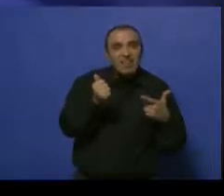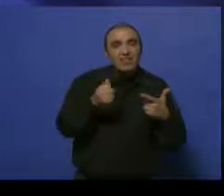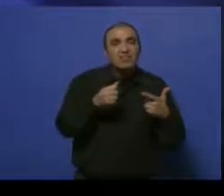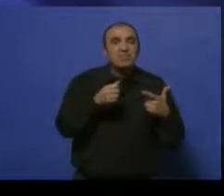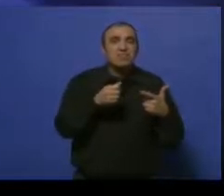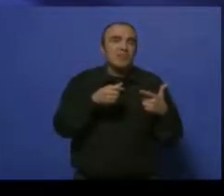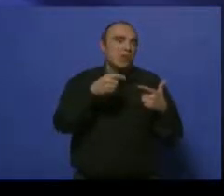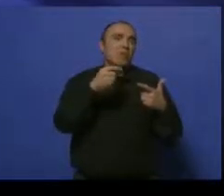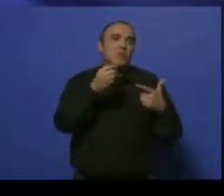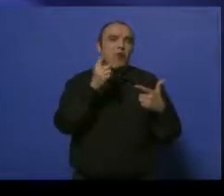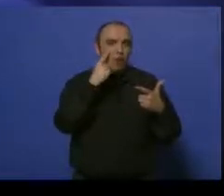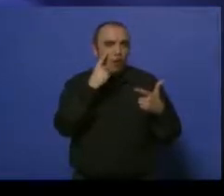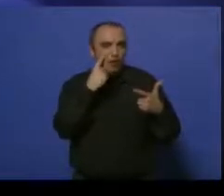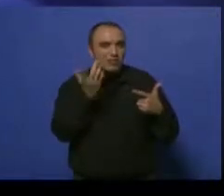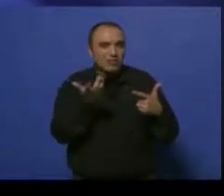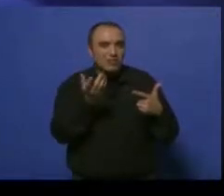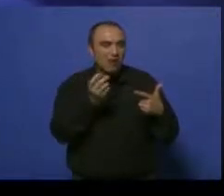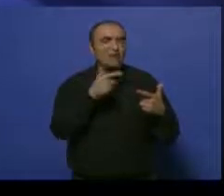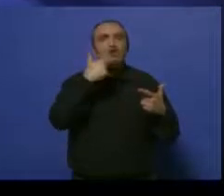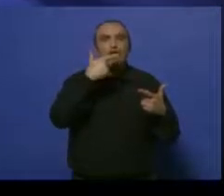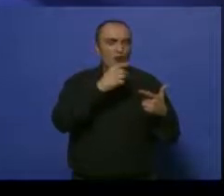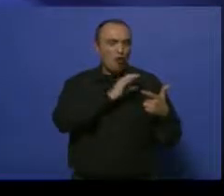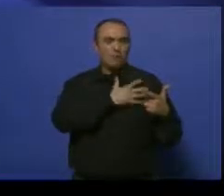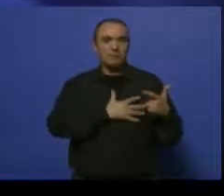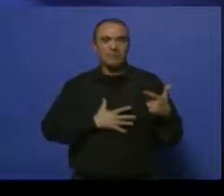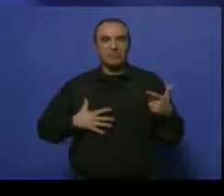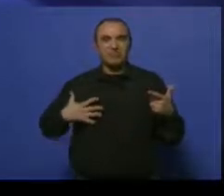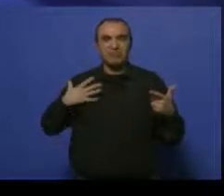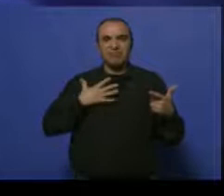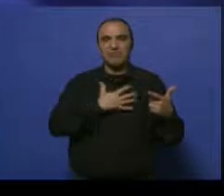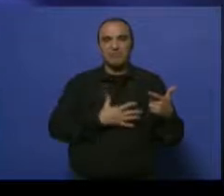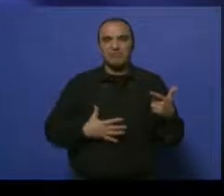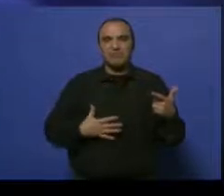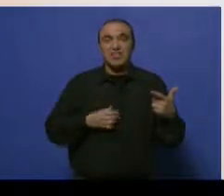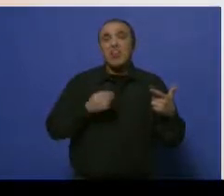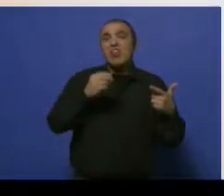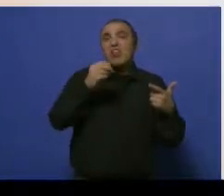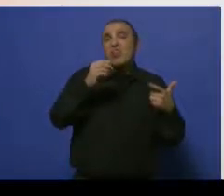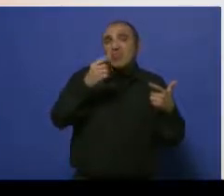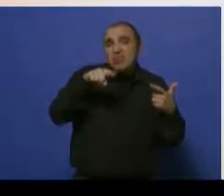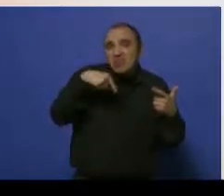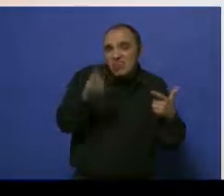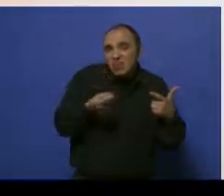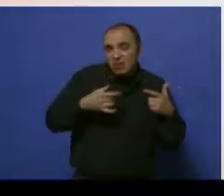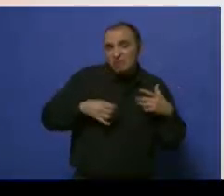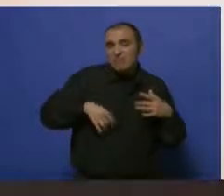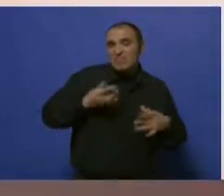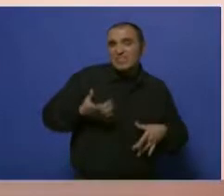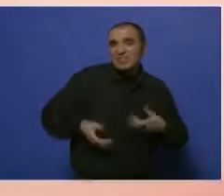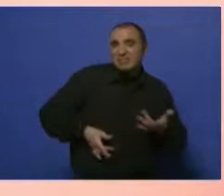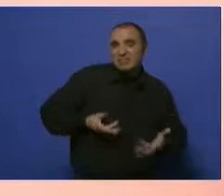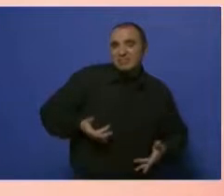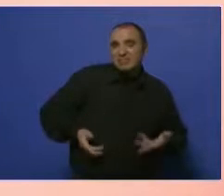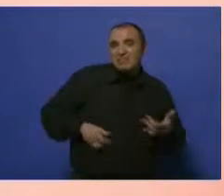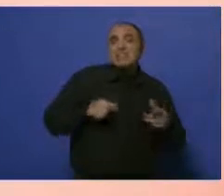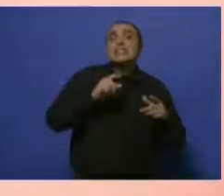se vuelve el cuerpo todo rojo, con un aspecto como de lice, que después empieza a descamarse. Pero también tiene otra forma